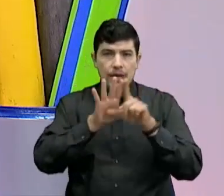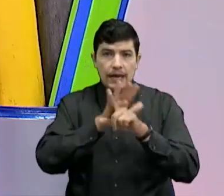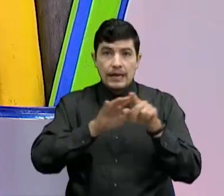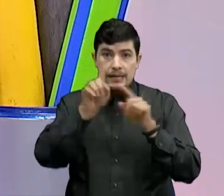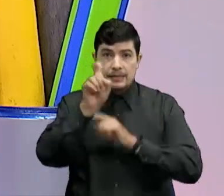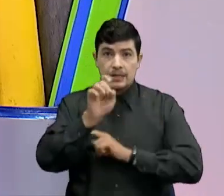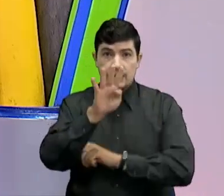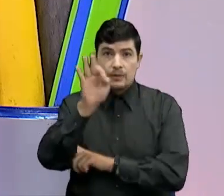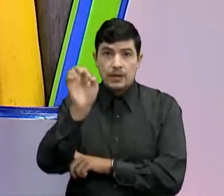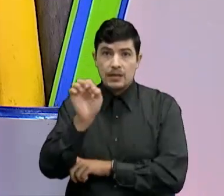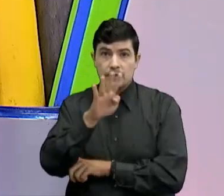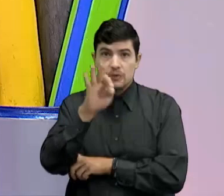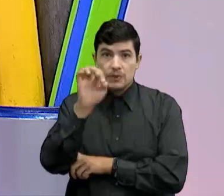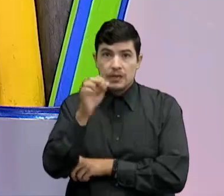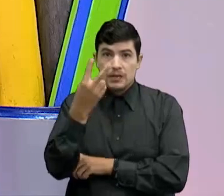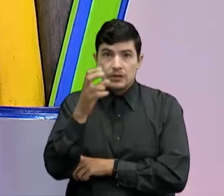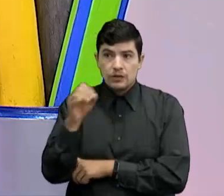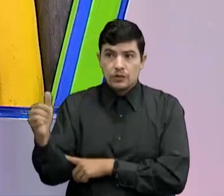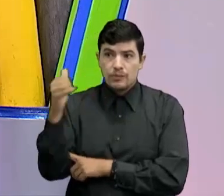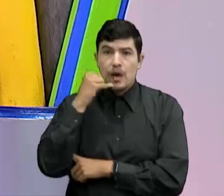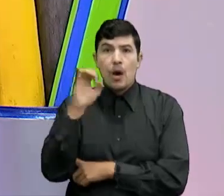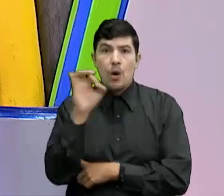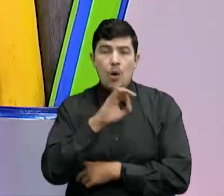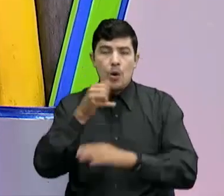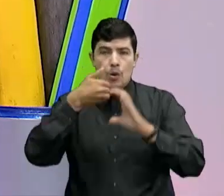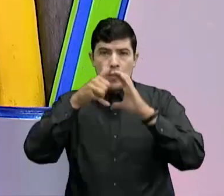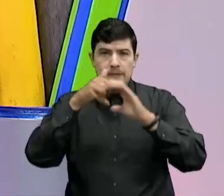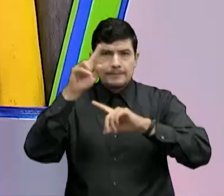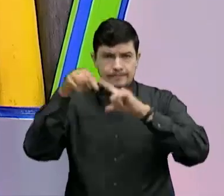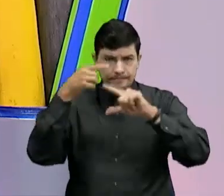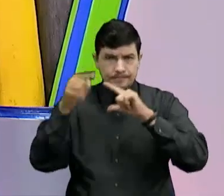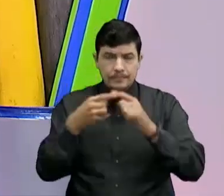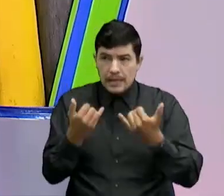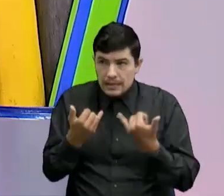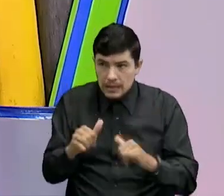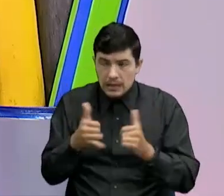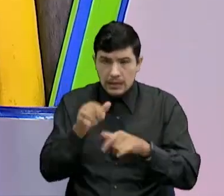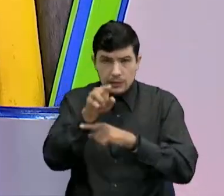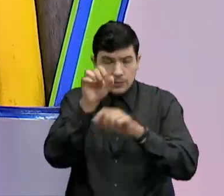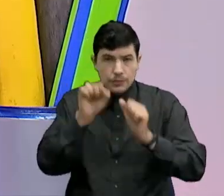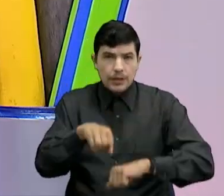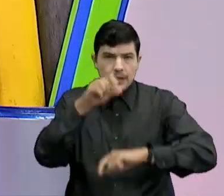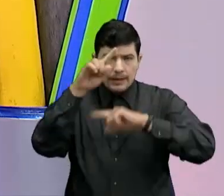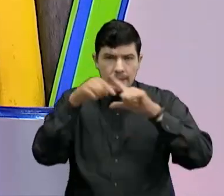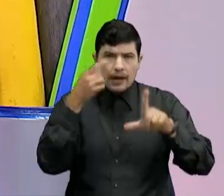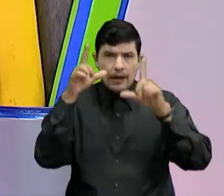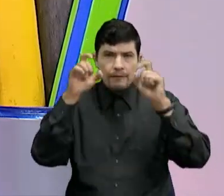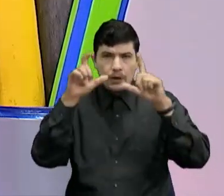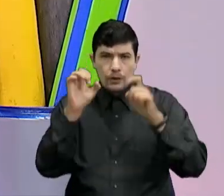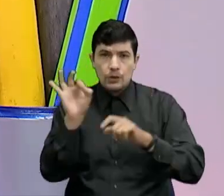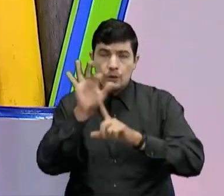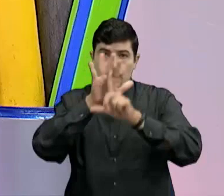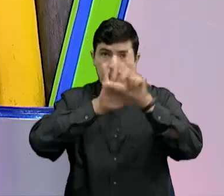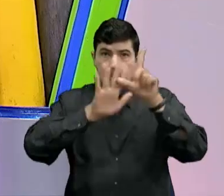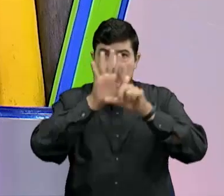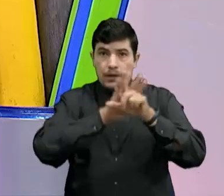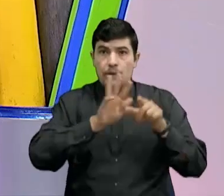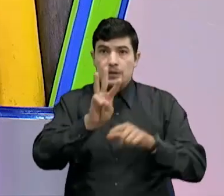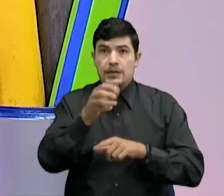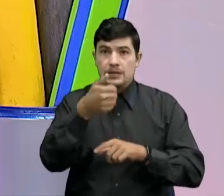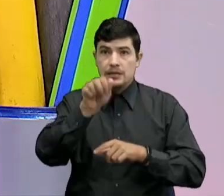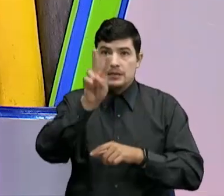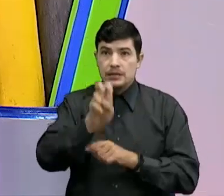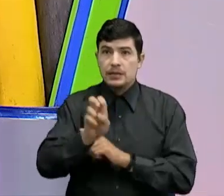648-4820 O también desde ya Empiecen a mandarnos sus fotos y videos 317